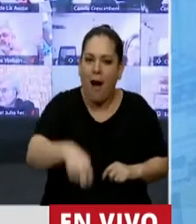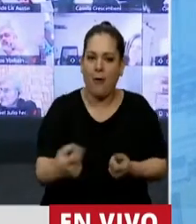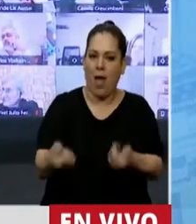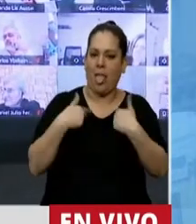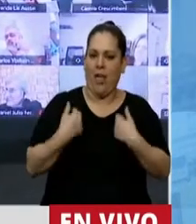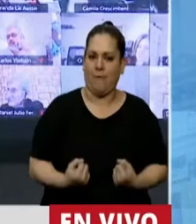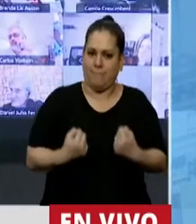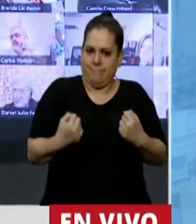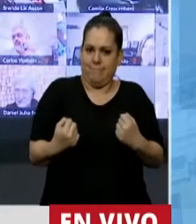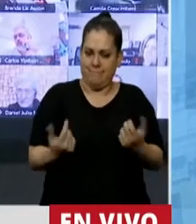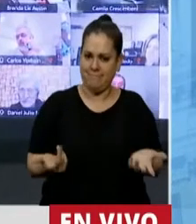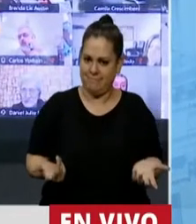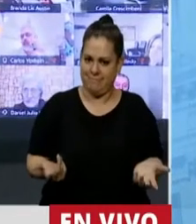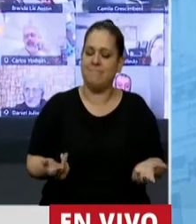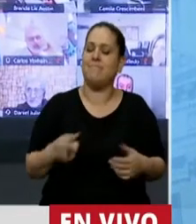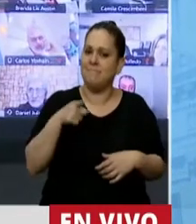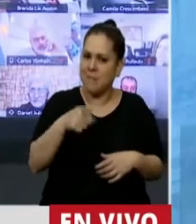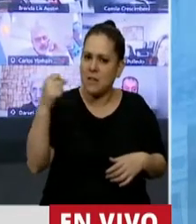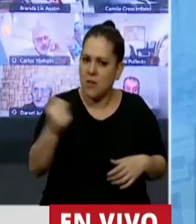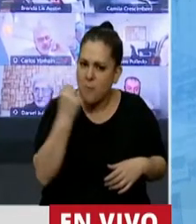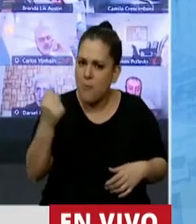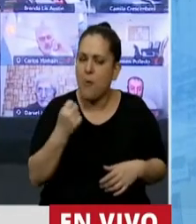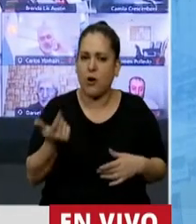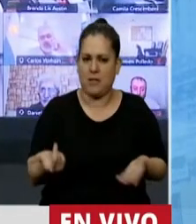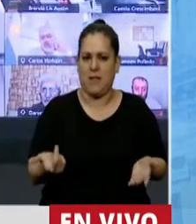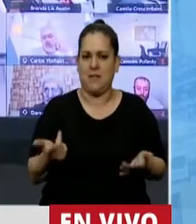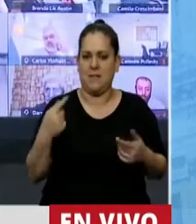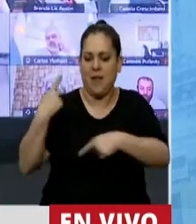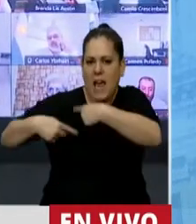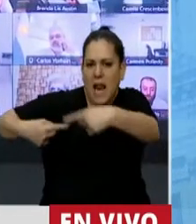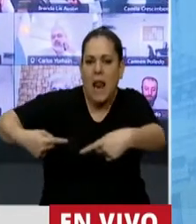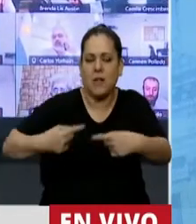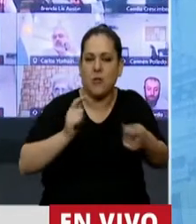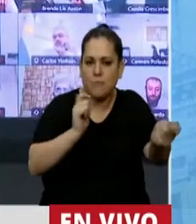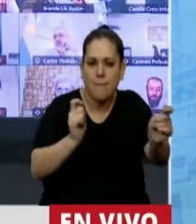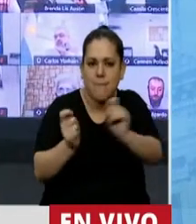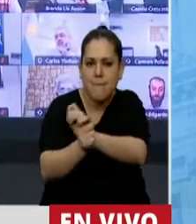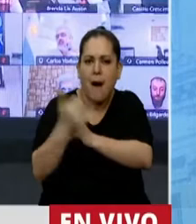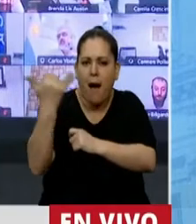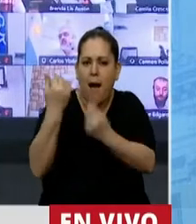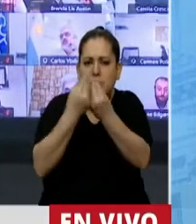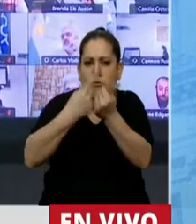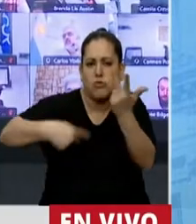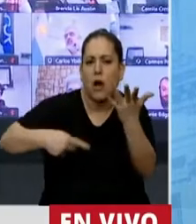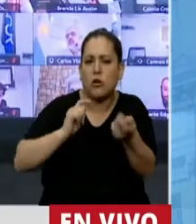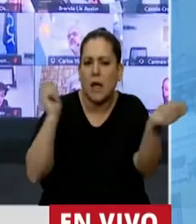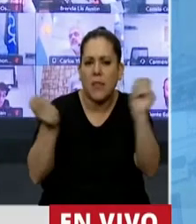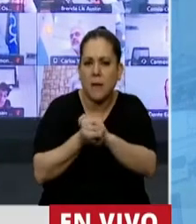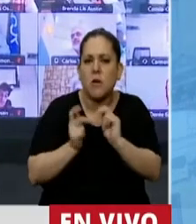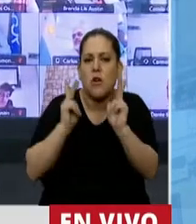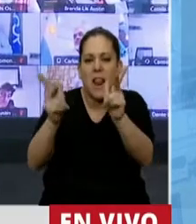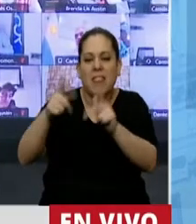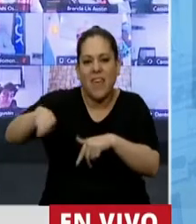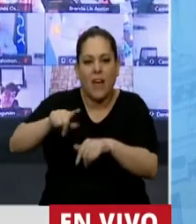También nos parece importantísimo hacer el enlace entre las generaciones, porque tenemos un montón de cosas que cambiar. Pero también yo le digo a les